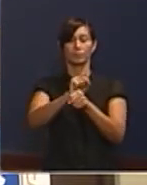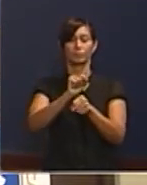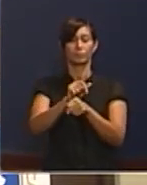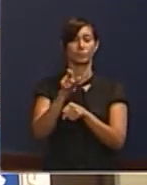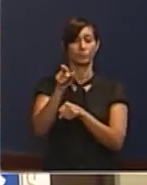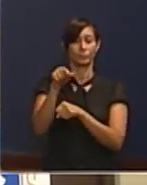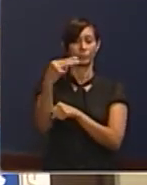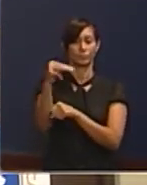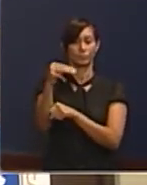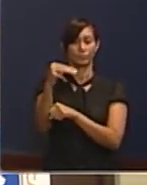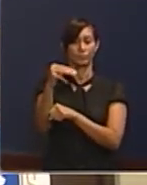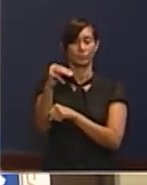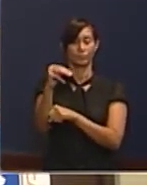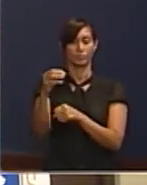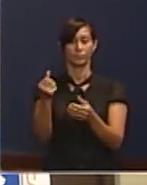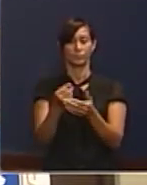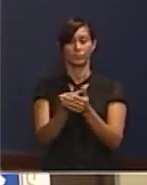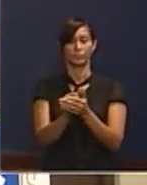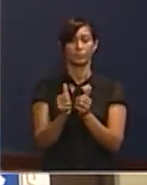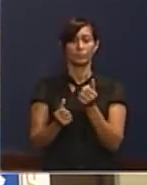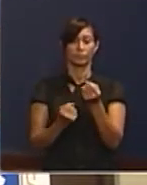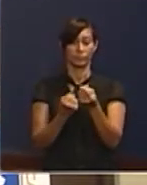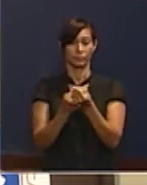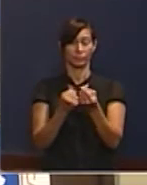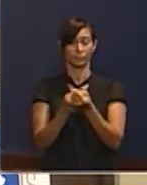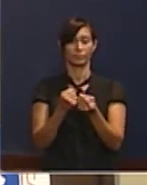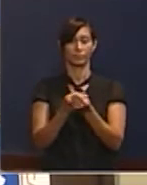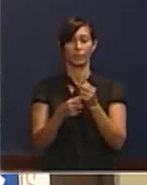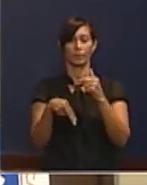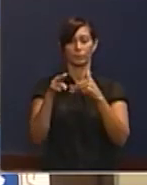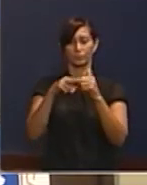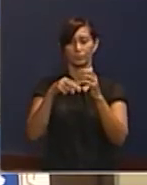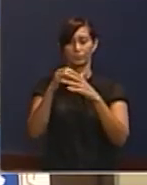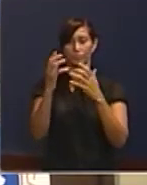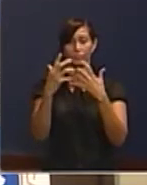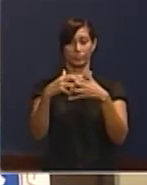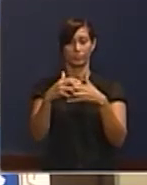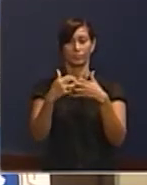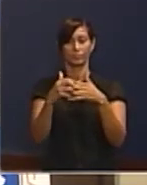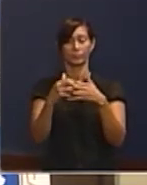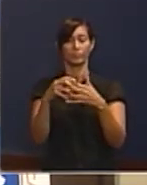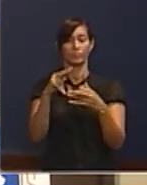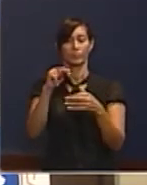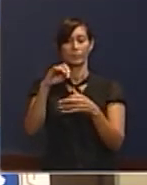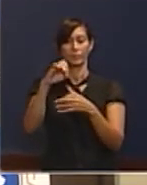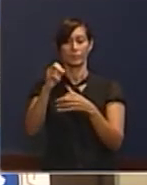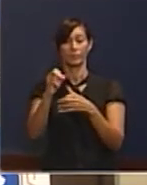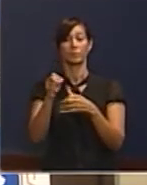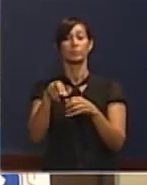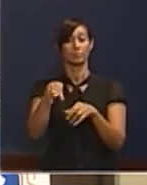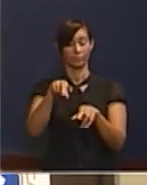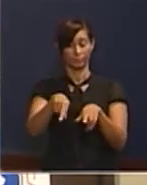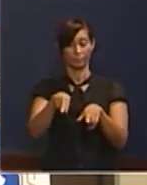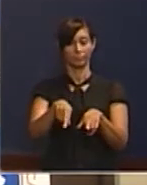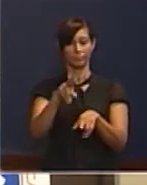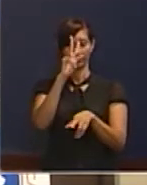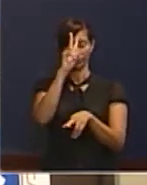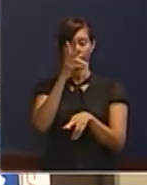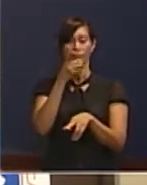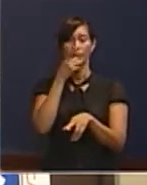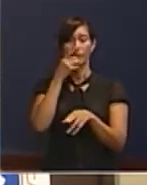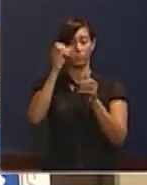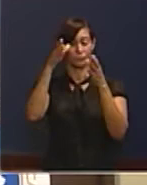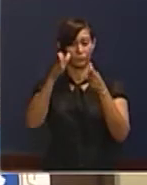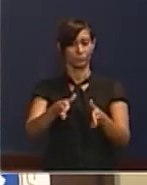contribuyeron a construir la industria de maní en Nicaragua eran dominicanos. O sea, él tiene